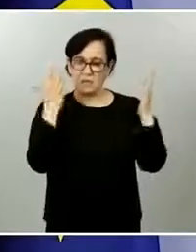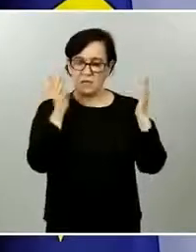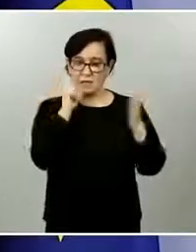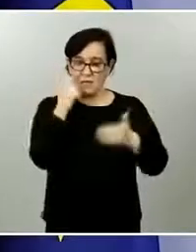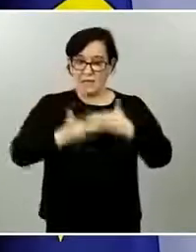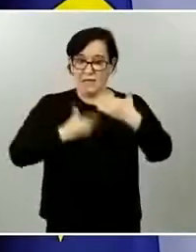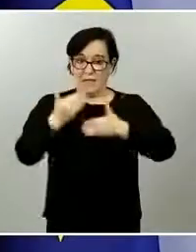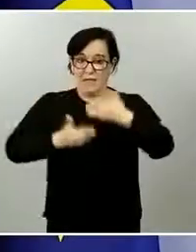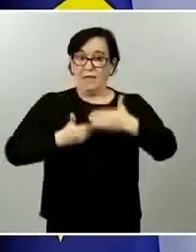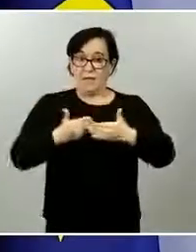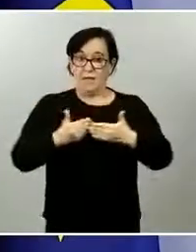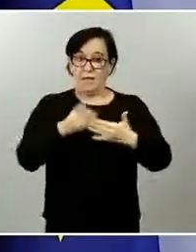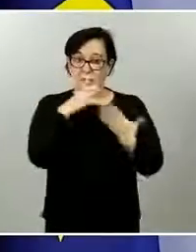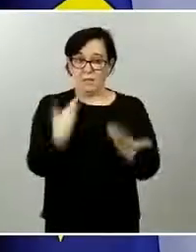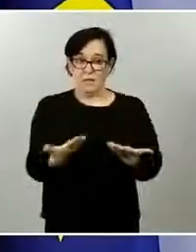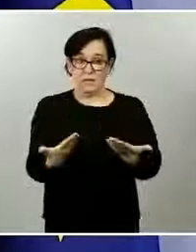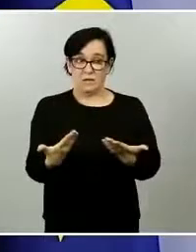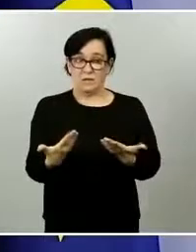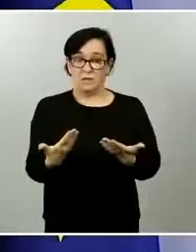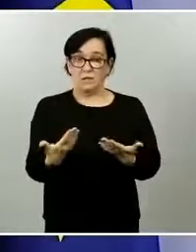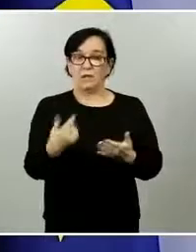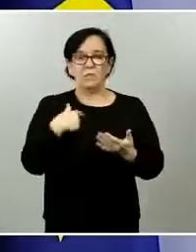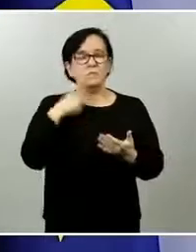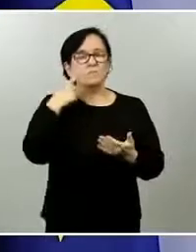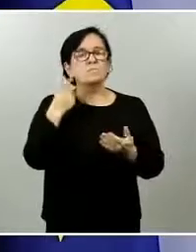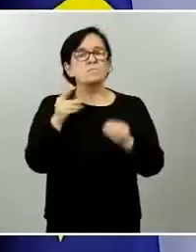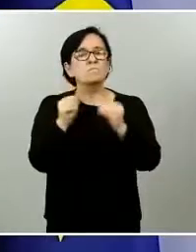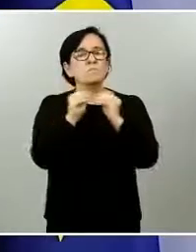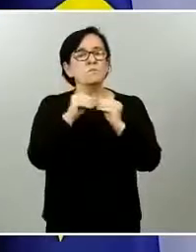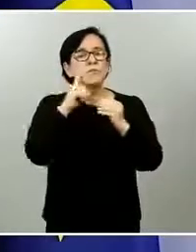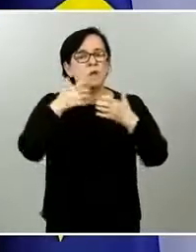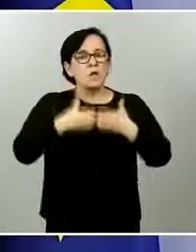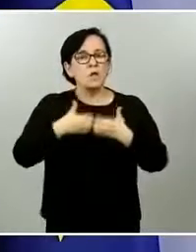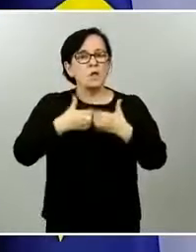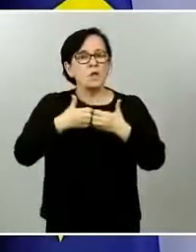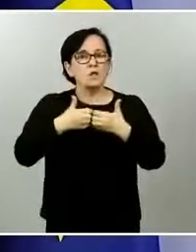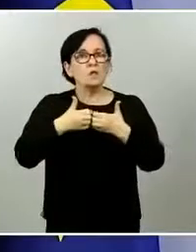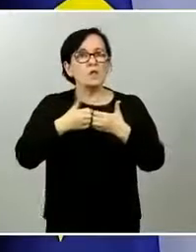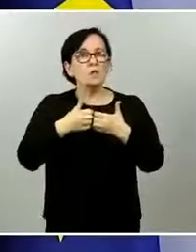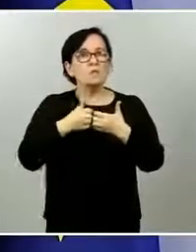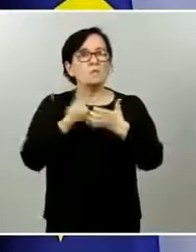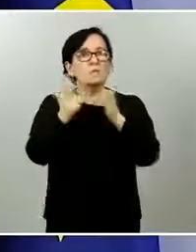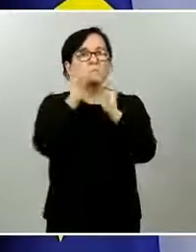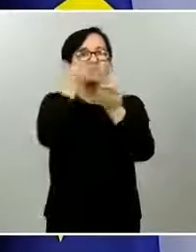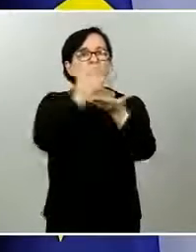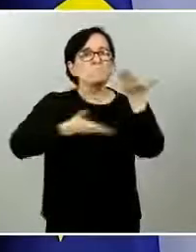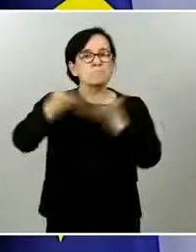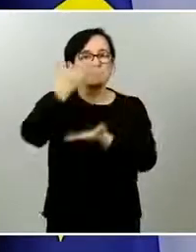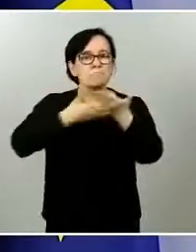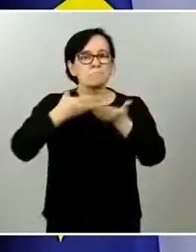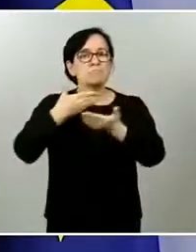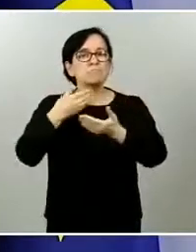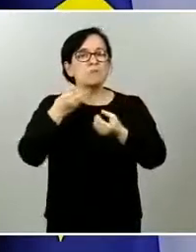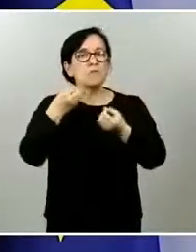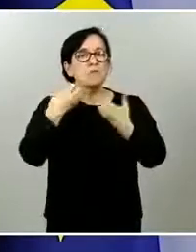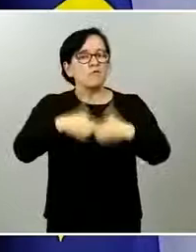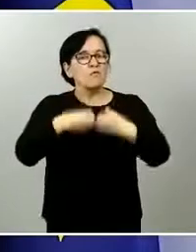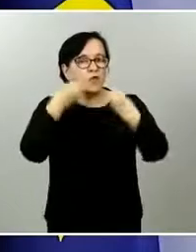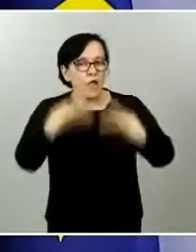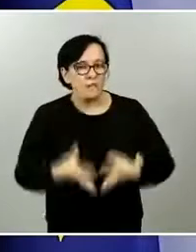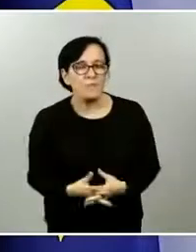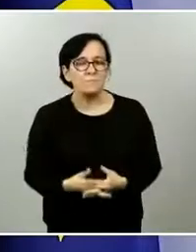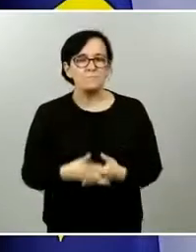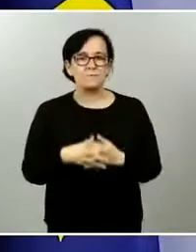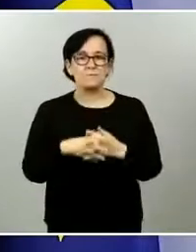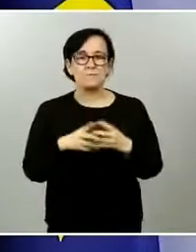cordialidad en el intercambio de opiniones respecto a la complejidad de esta fase, de esta etapa que estamos